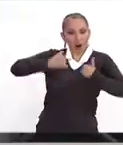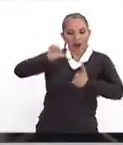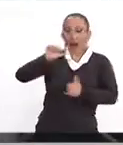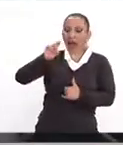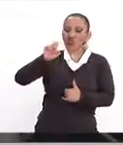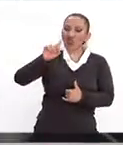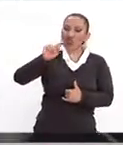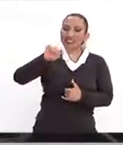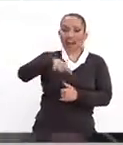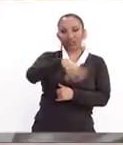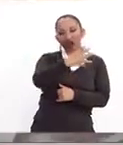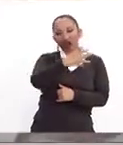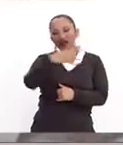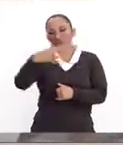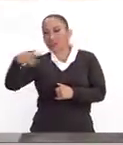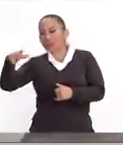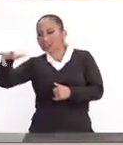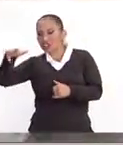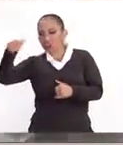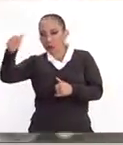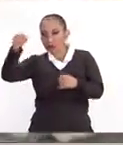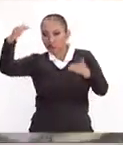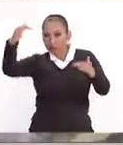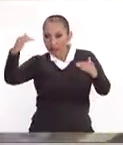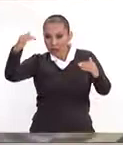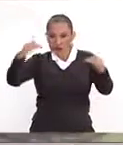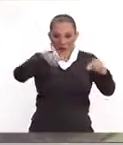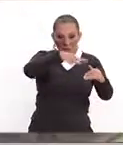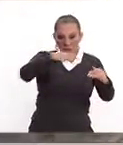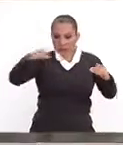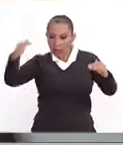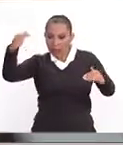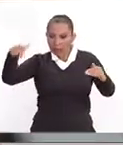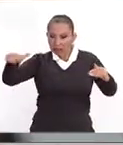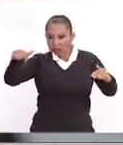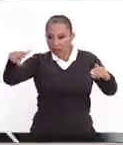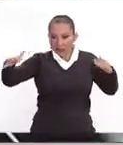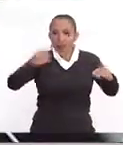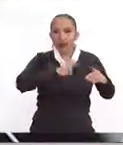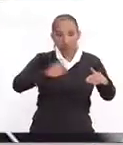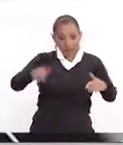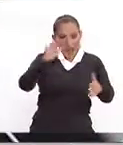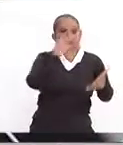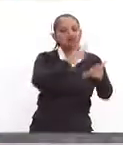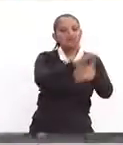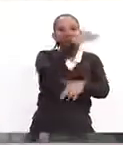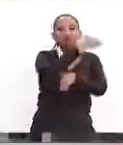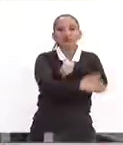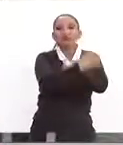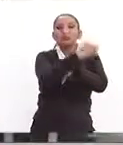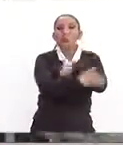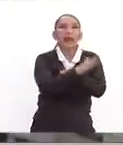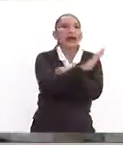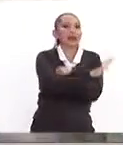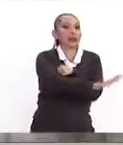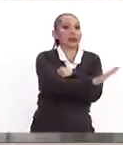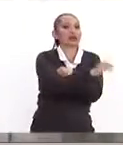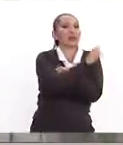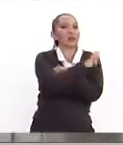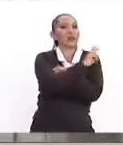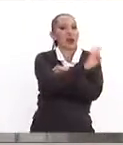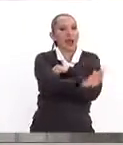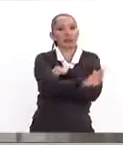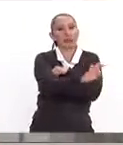entre 14 y menos de 18 años puedan ser sujetos a prisión preventiva, esto es, puedan